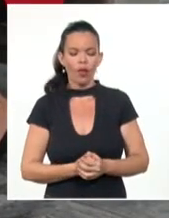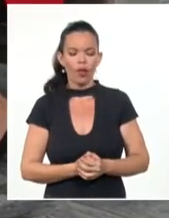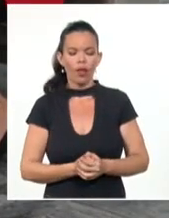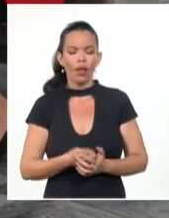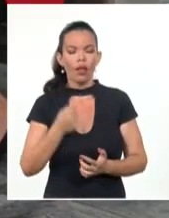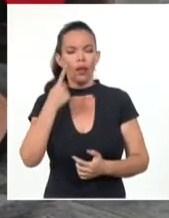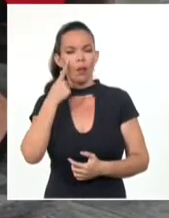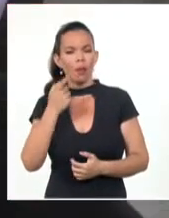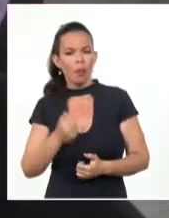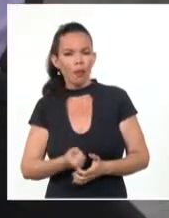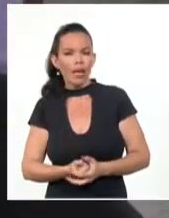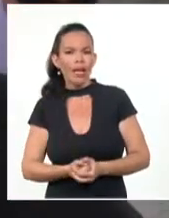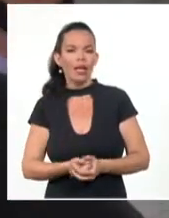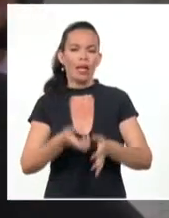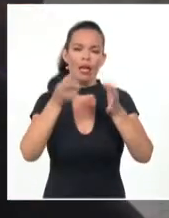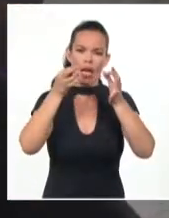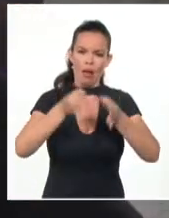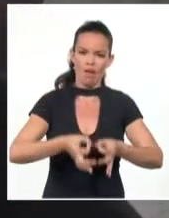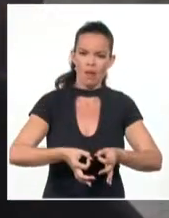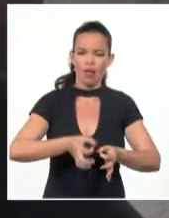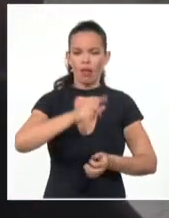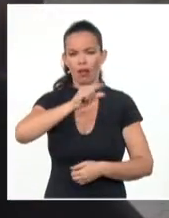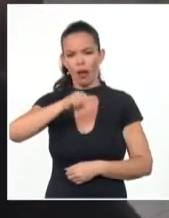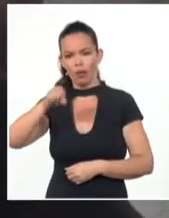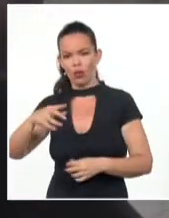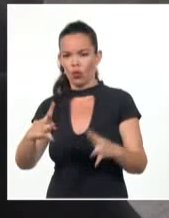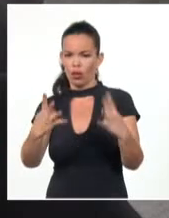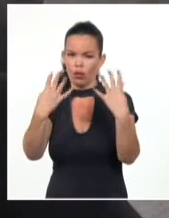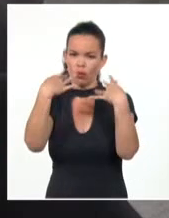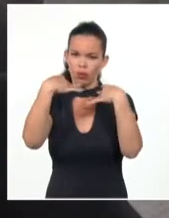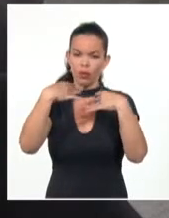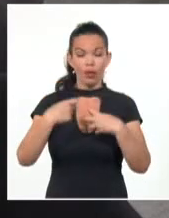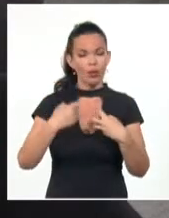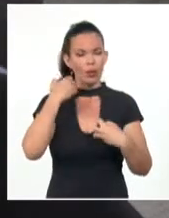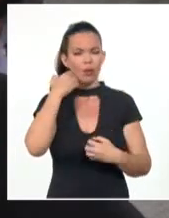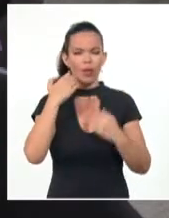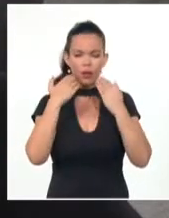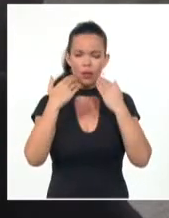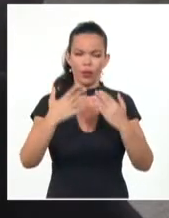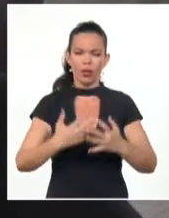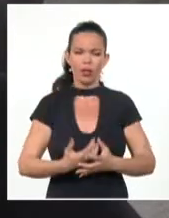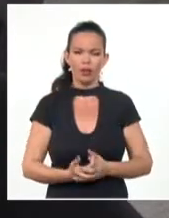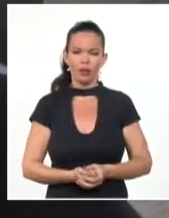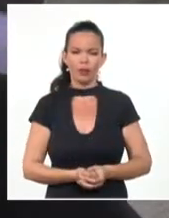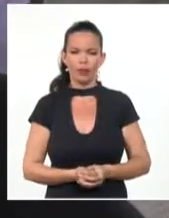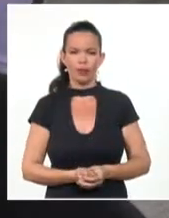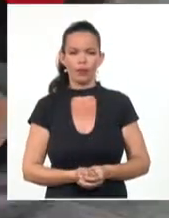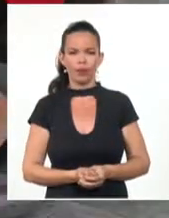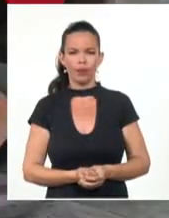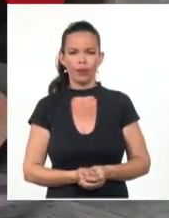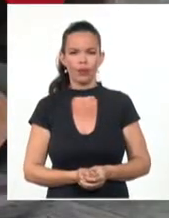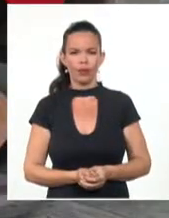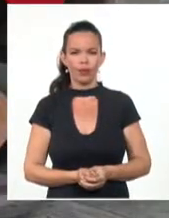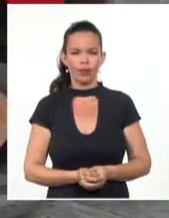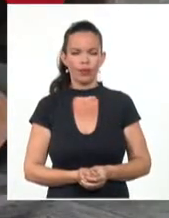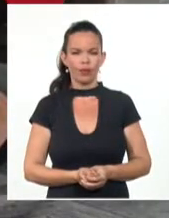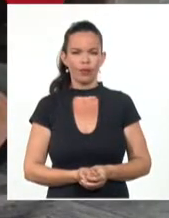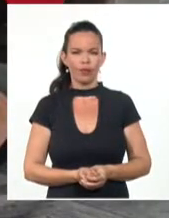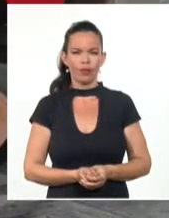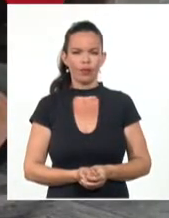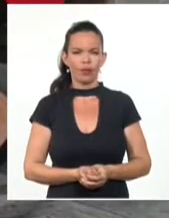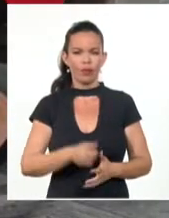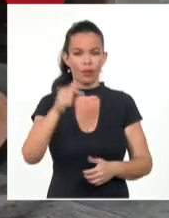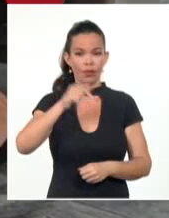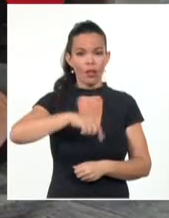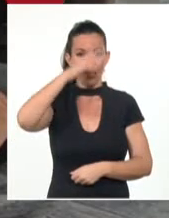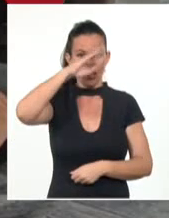mayor grado de influencia y el mayor grado de crédito frente a la ciudadanía. Ese es el desafío principal. En Cuba se ha